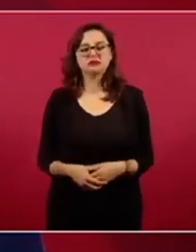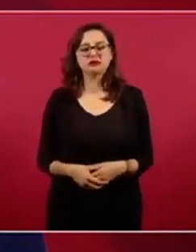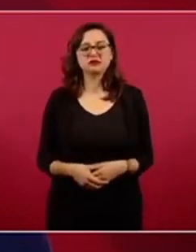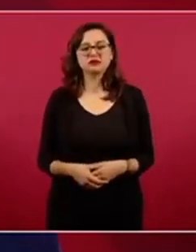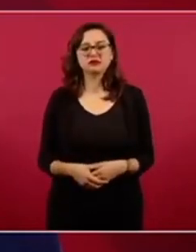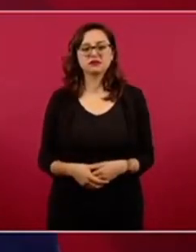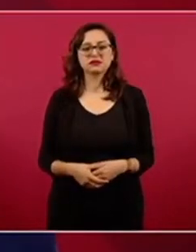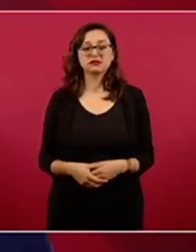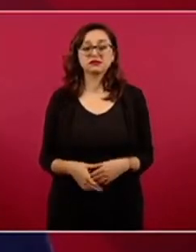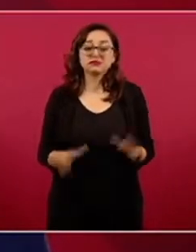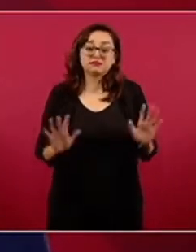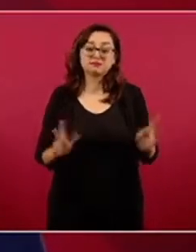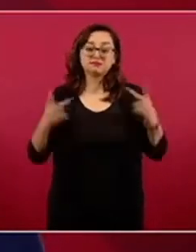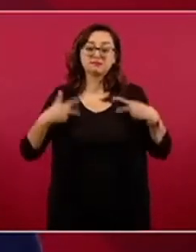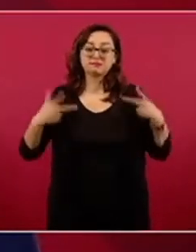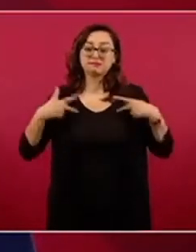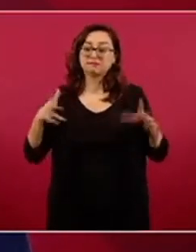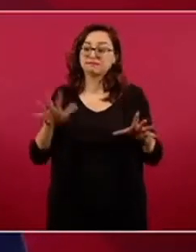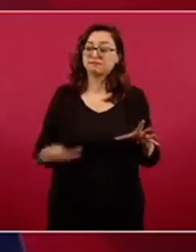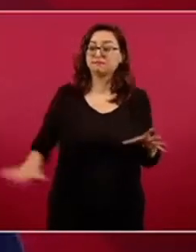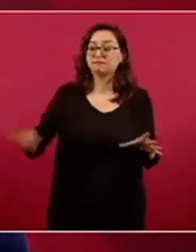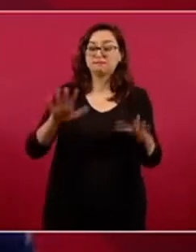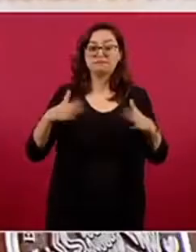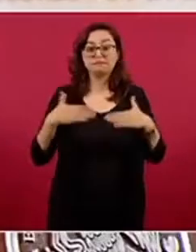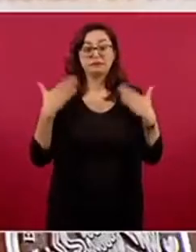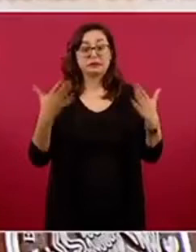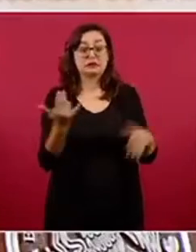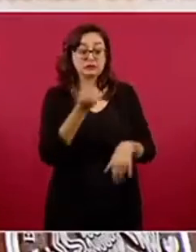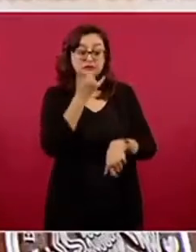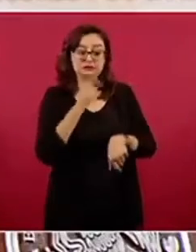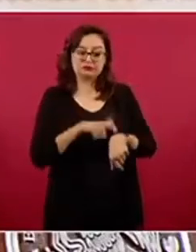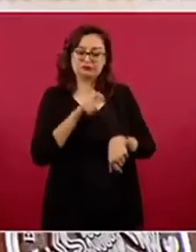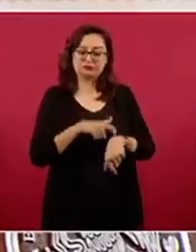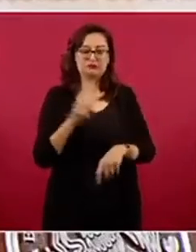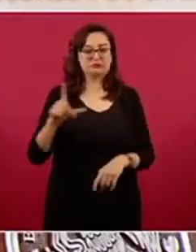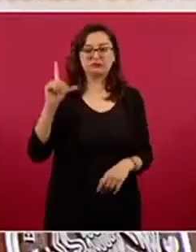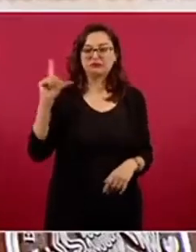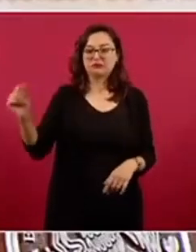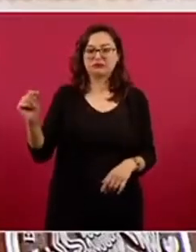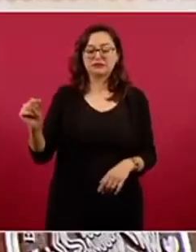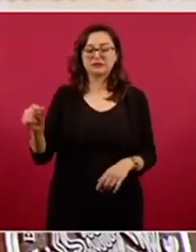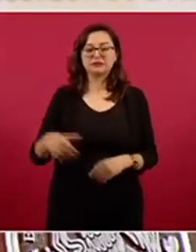Entonces, hay que confiar en la gente. Ya me voy porque tengo que…